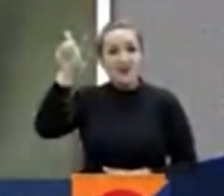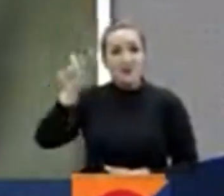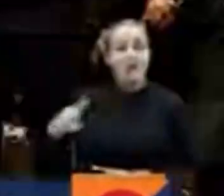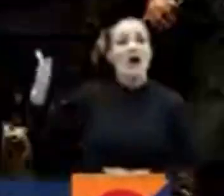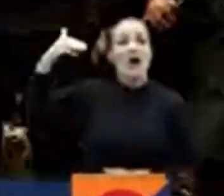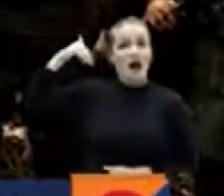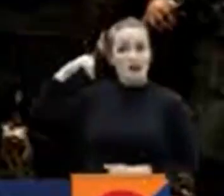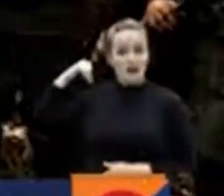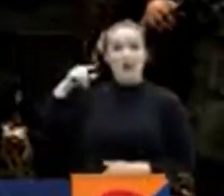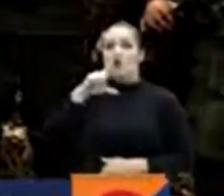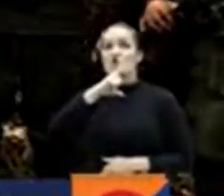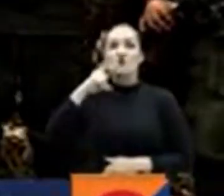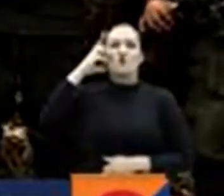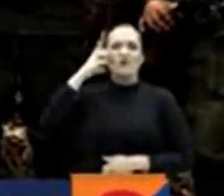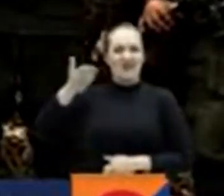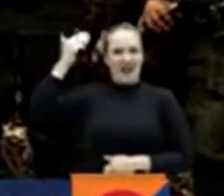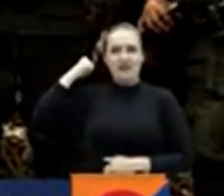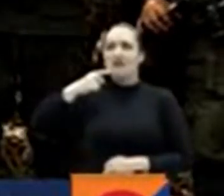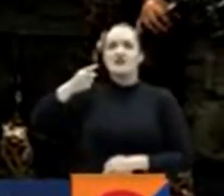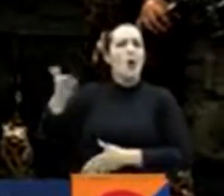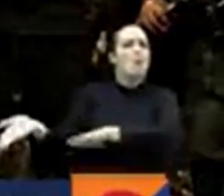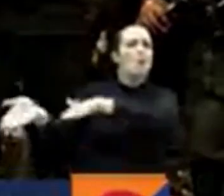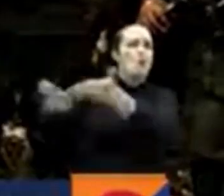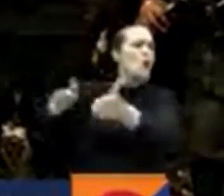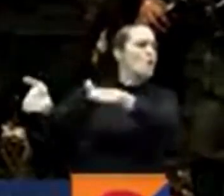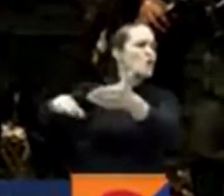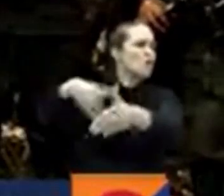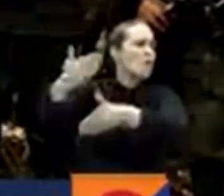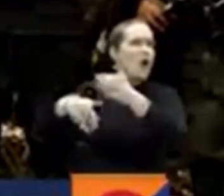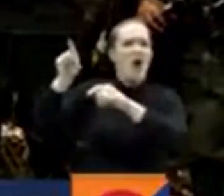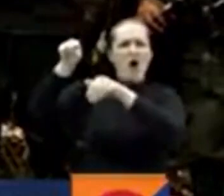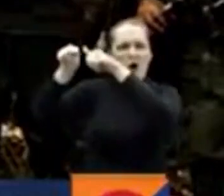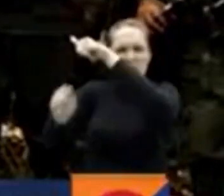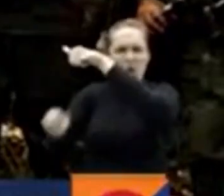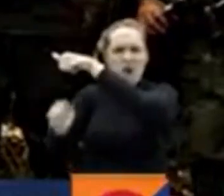dado por muerto en el gobierno anterior luego de un bombardeo.